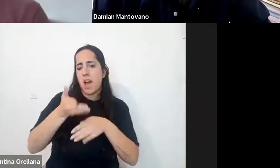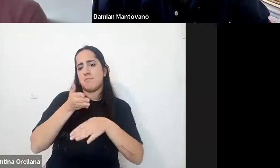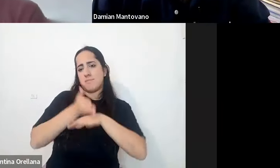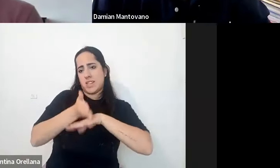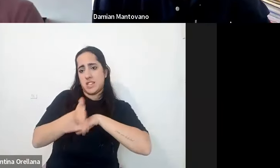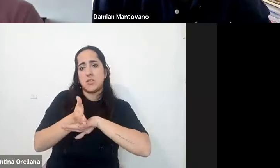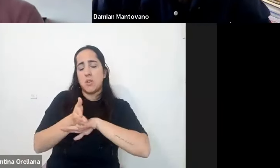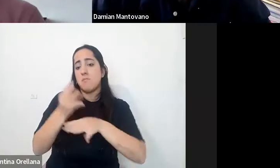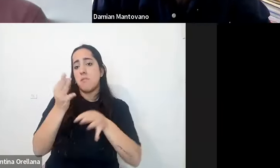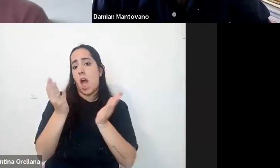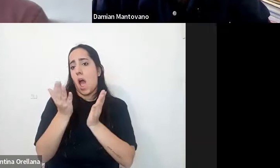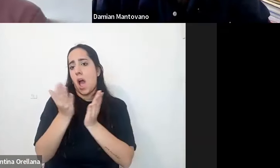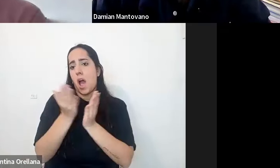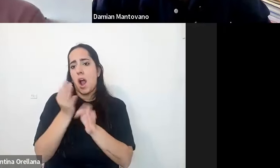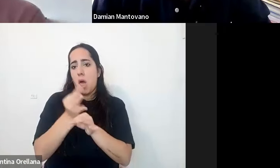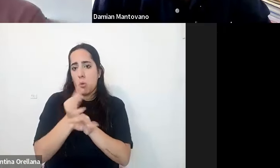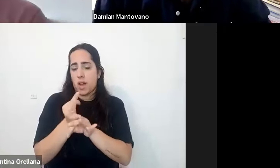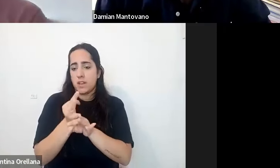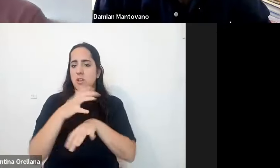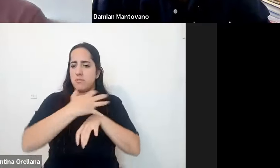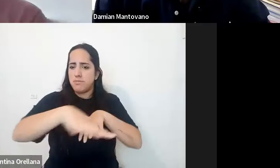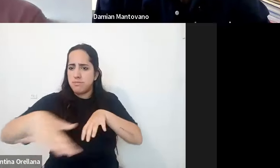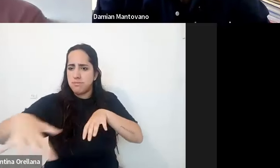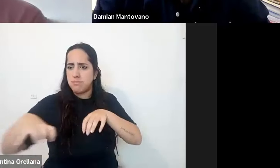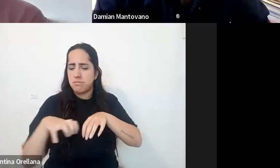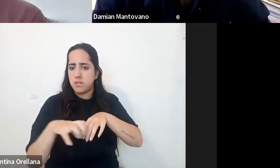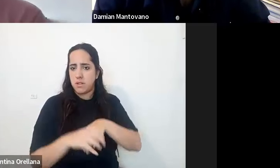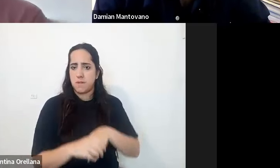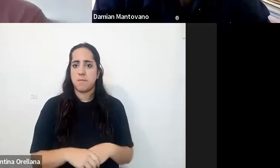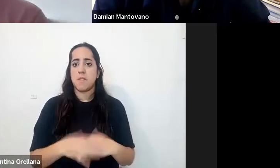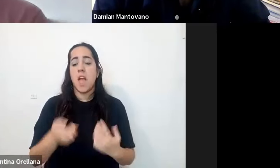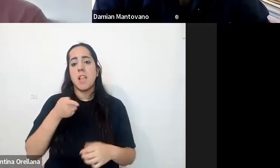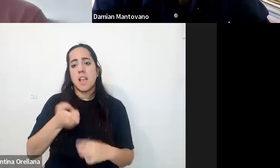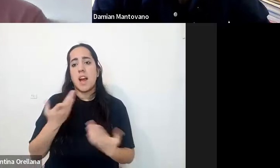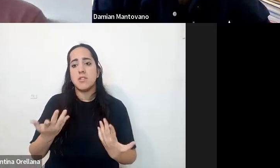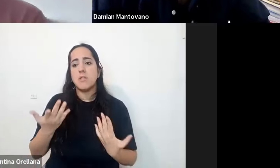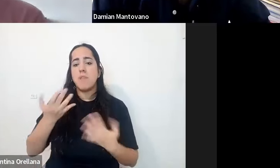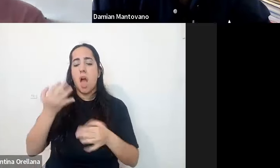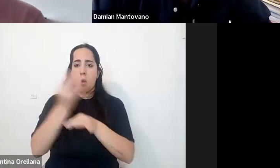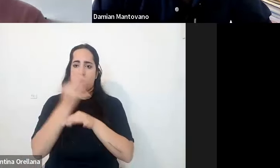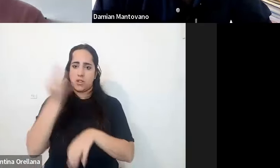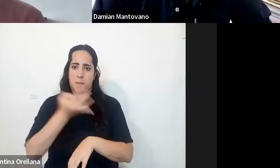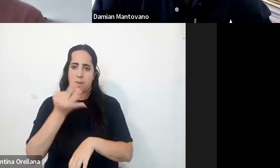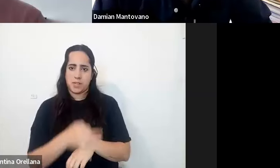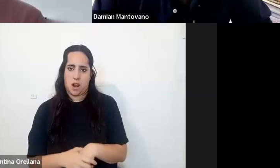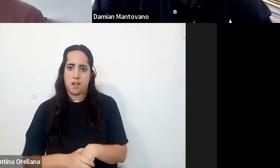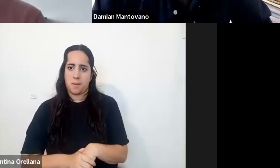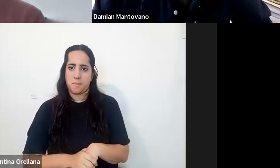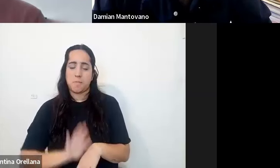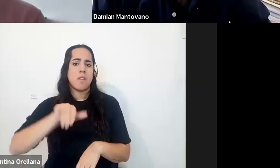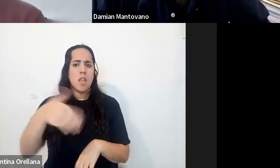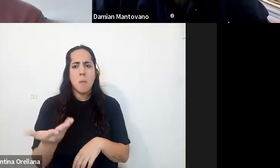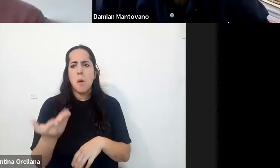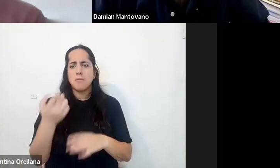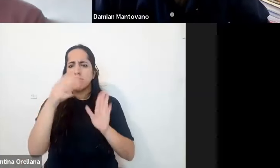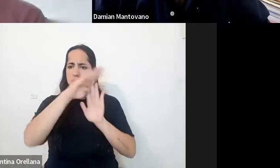educación de determinados contextos y de determinadas poblaciones en este caso la educación especial después tenemos diferentes normativas